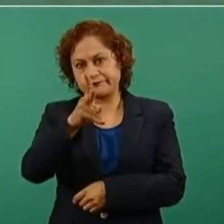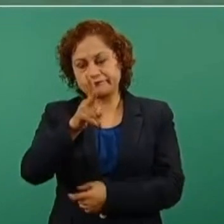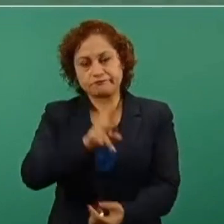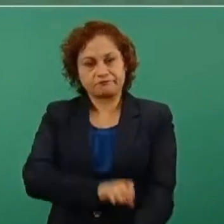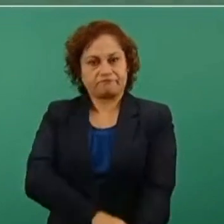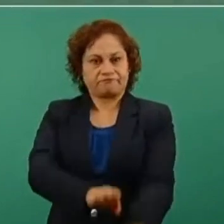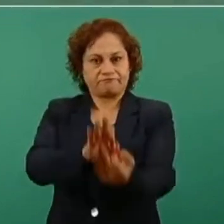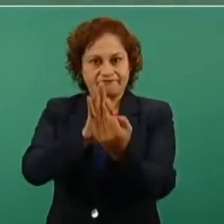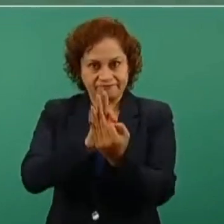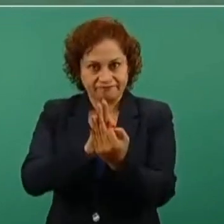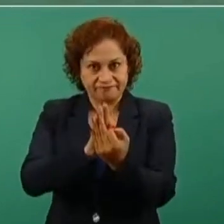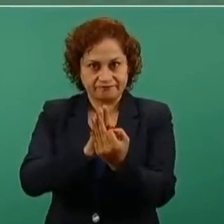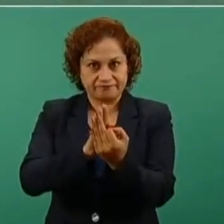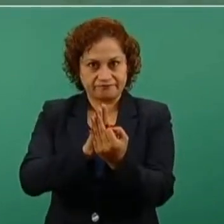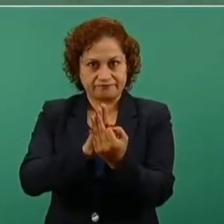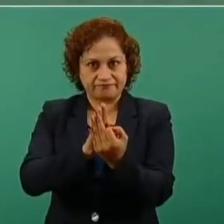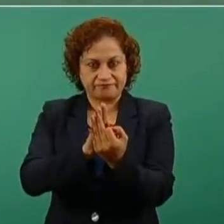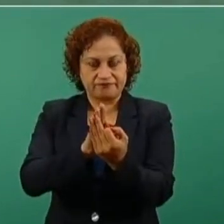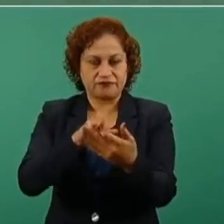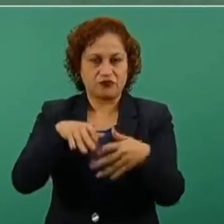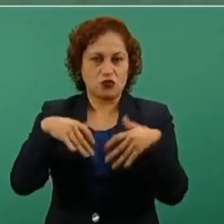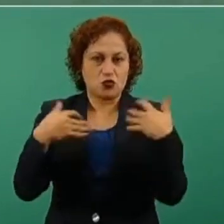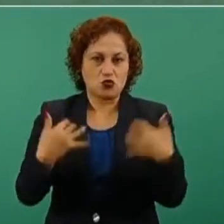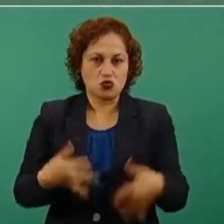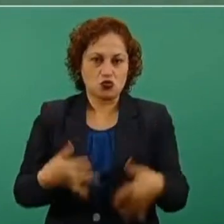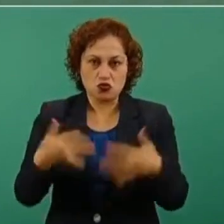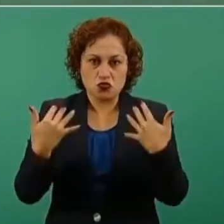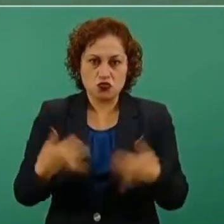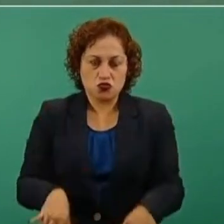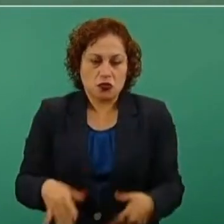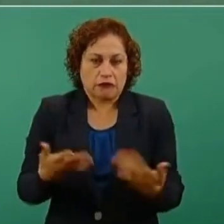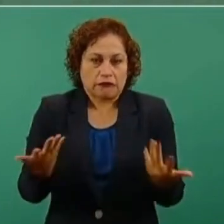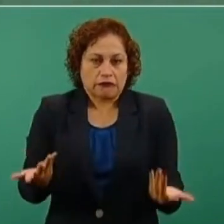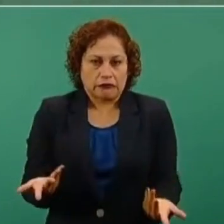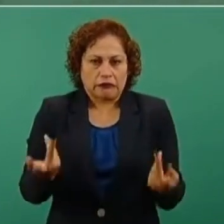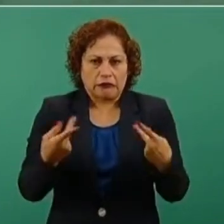de la policía, hombres o mujeres.